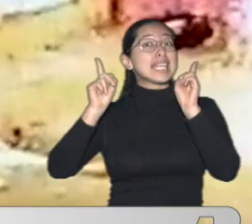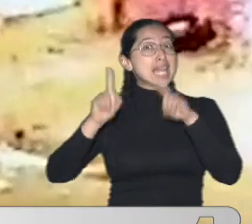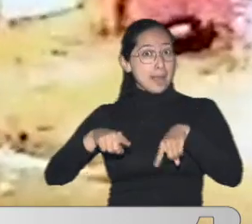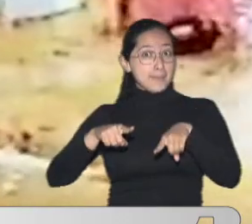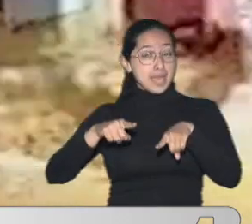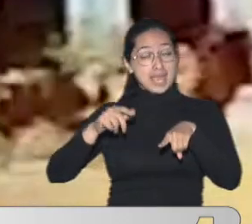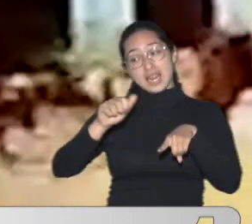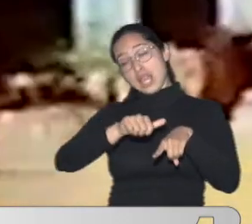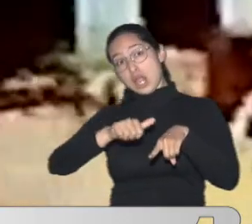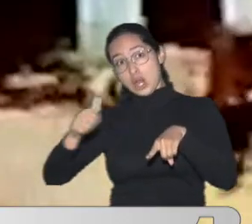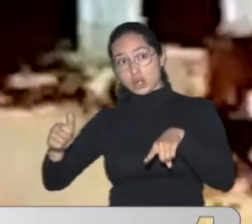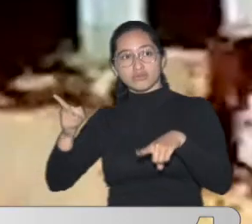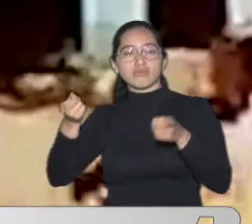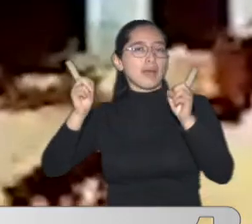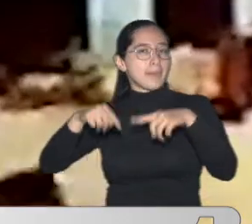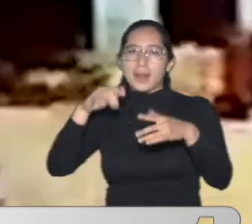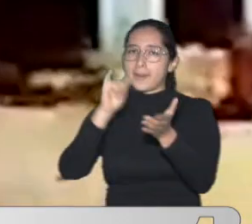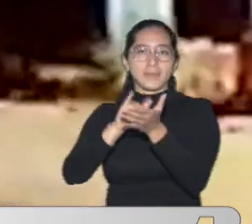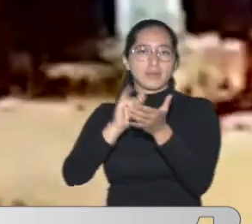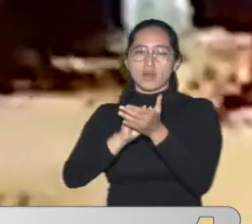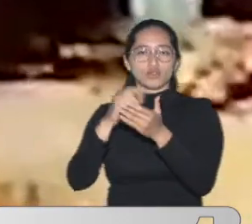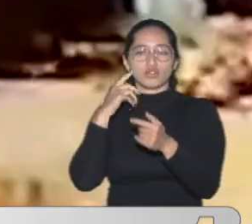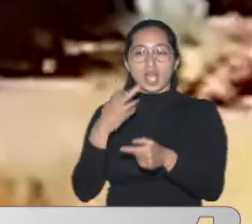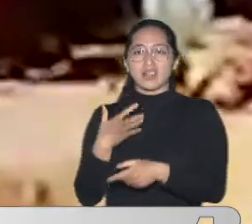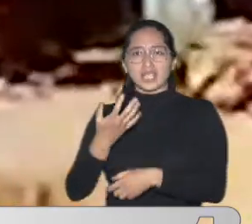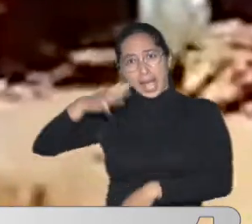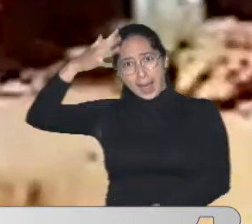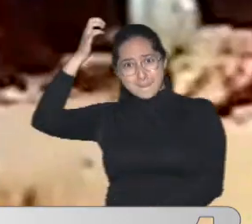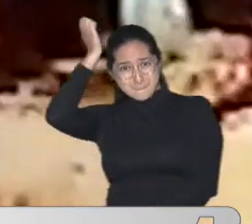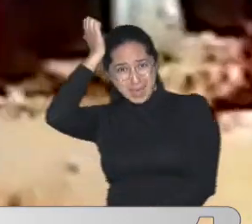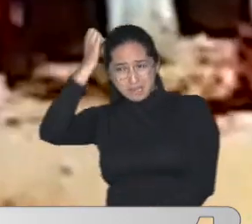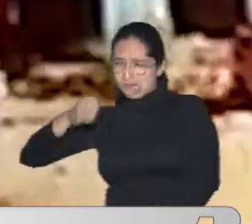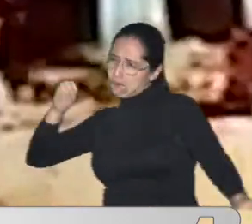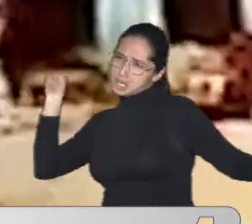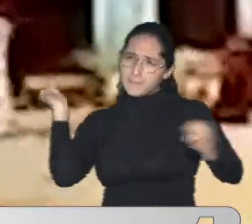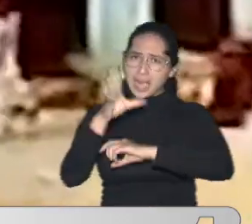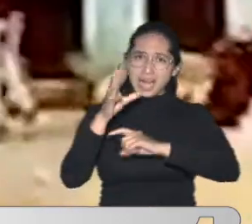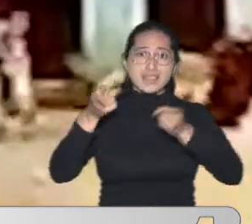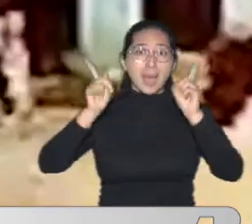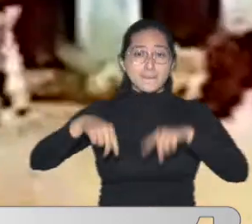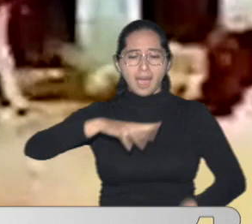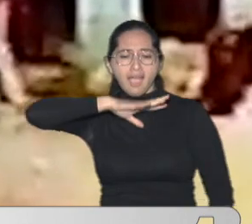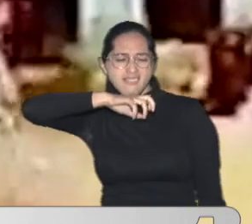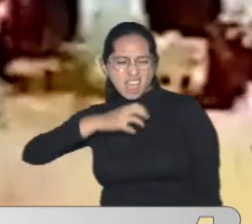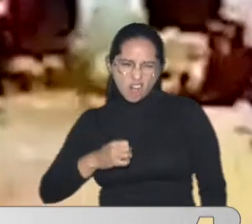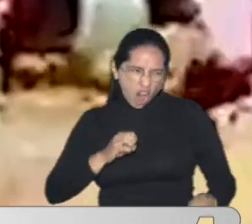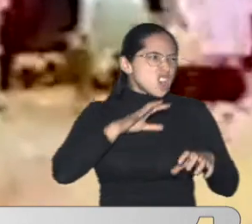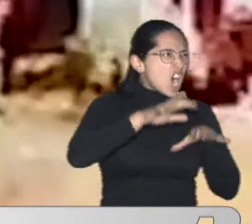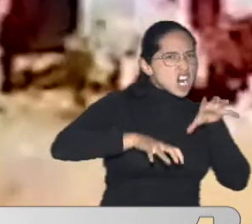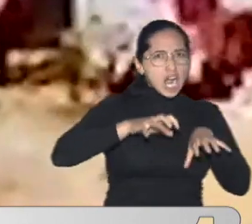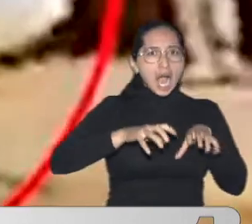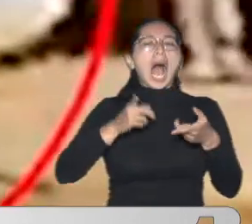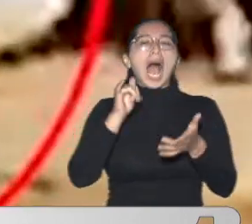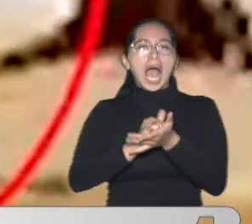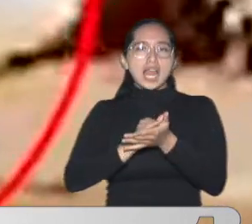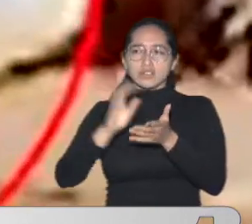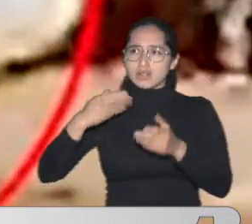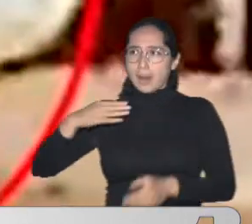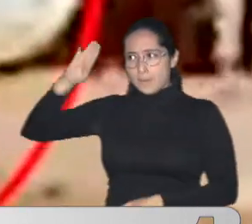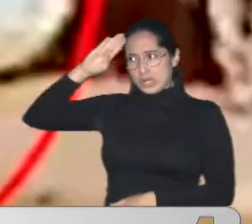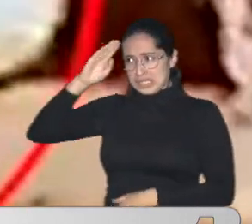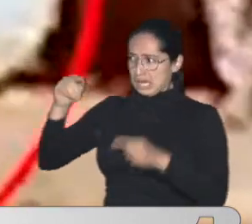atacados Por los perros Pitbull Ante lo cual El uniformado Procede A defenderse